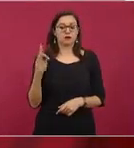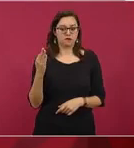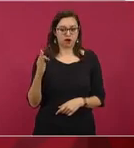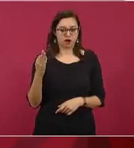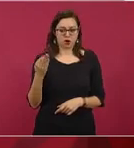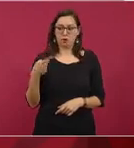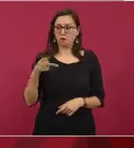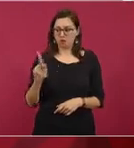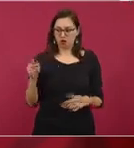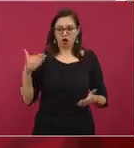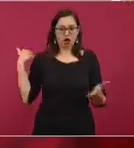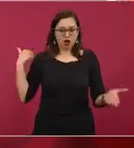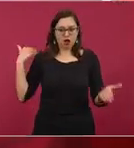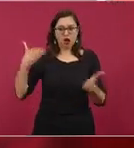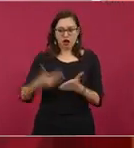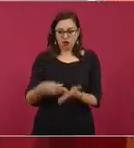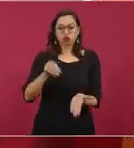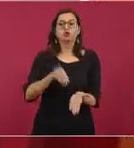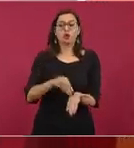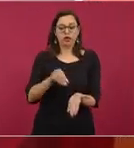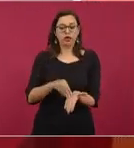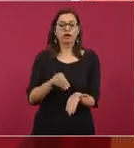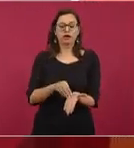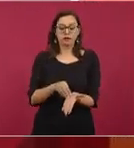pero esto es lo que se conserva